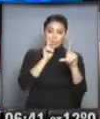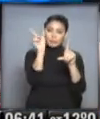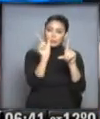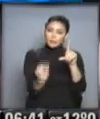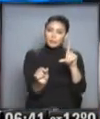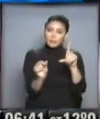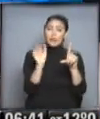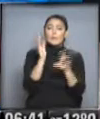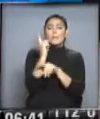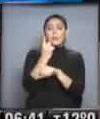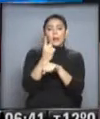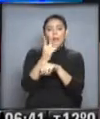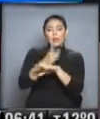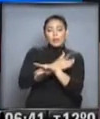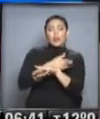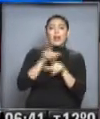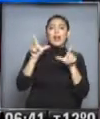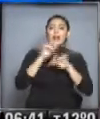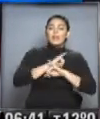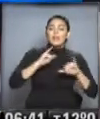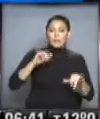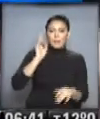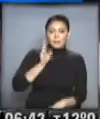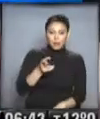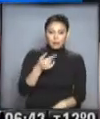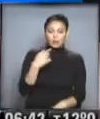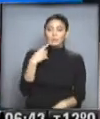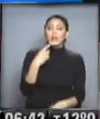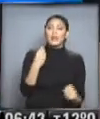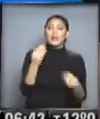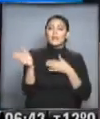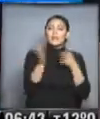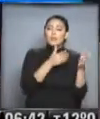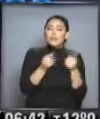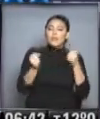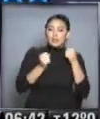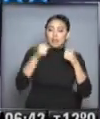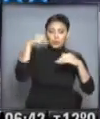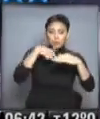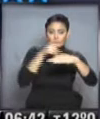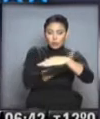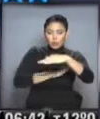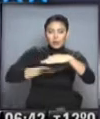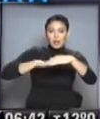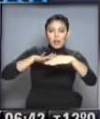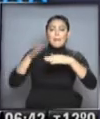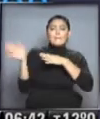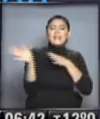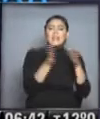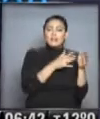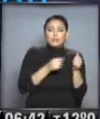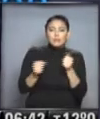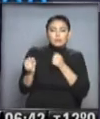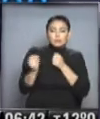está indicando, pero primero vamos a pasar por un aviso de alerta, nos está indicando que debido al ingreso de aire frío por el sur argentino, seguirá el viento muy fuerte, vientos